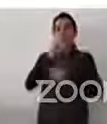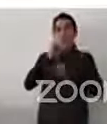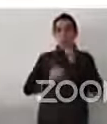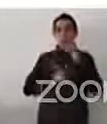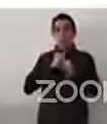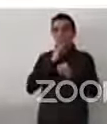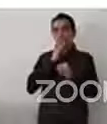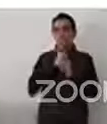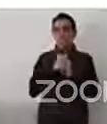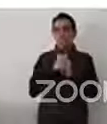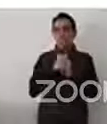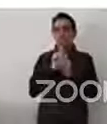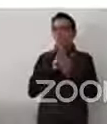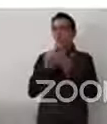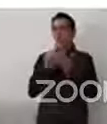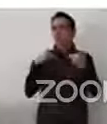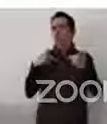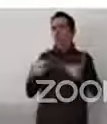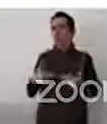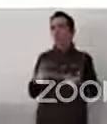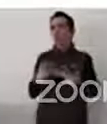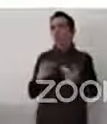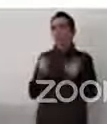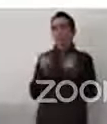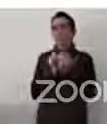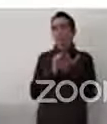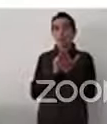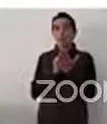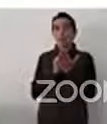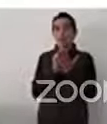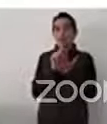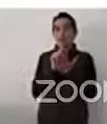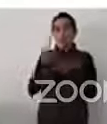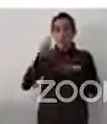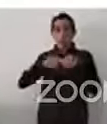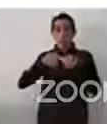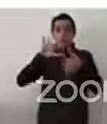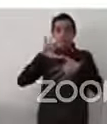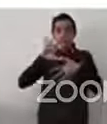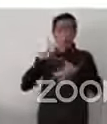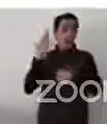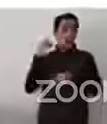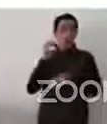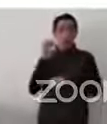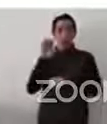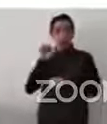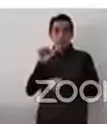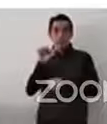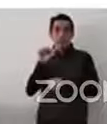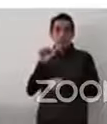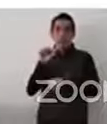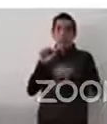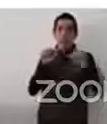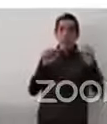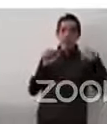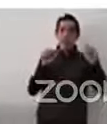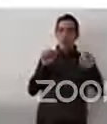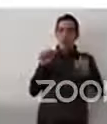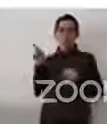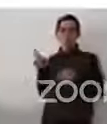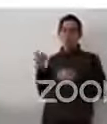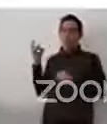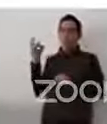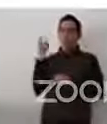derecho interamericano, que aquí la OEA sí se adelantó a Naciones Unidas, al igual que pasó con personas con discapacidad,